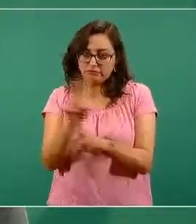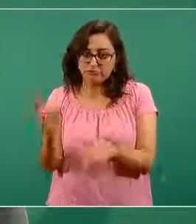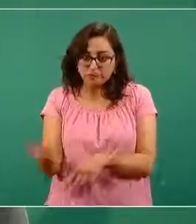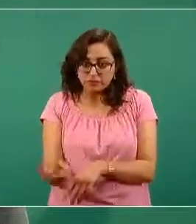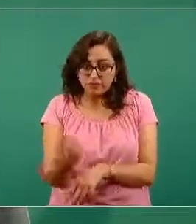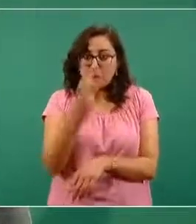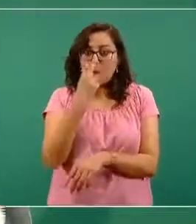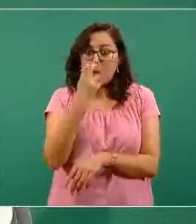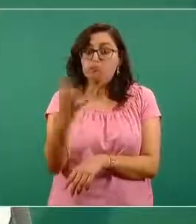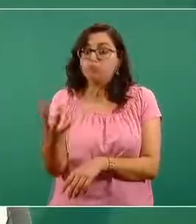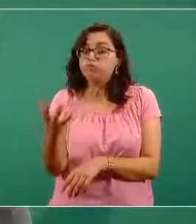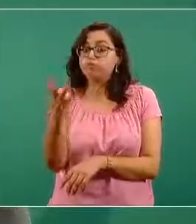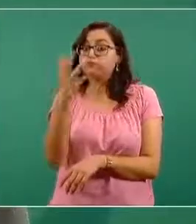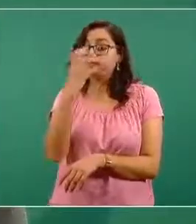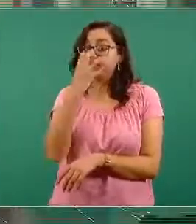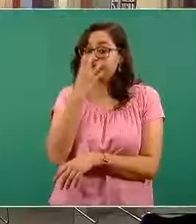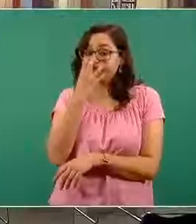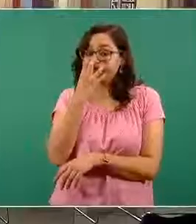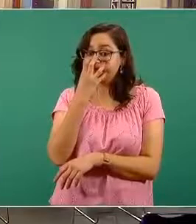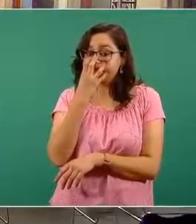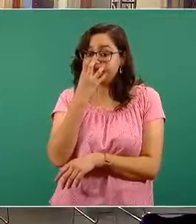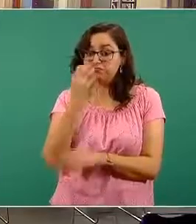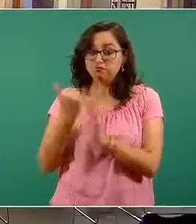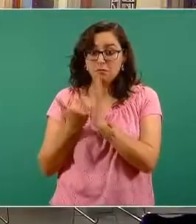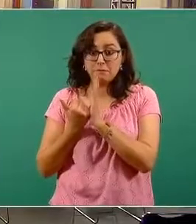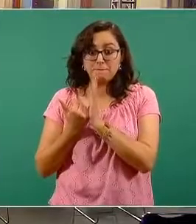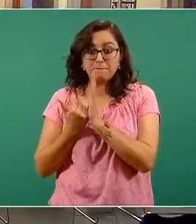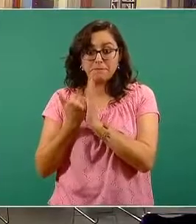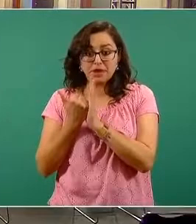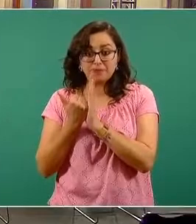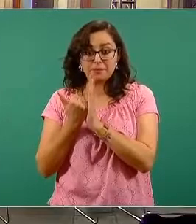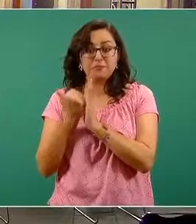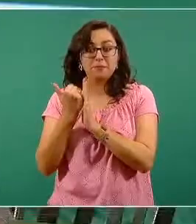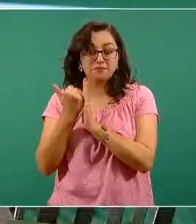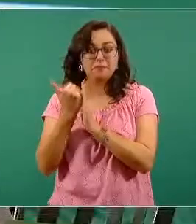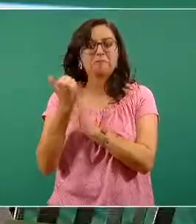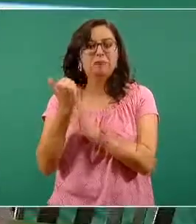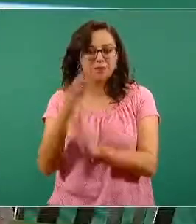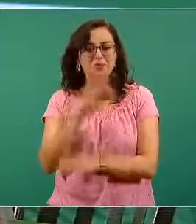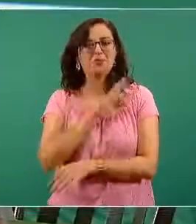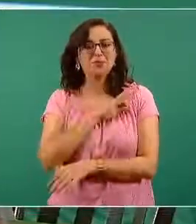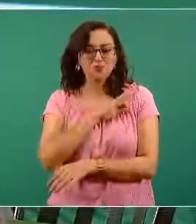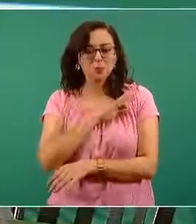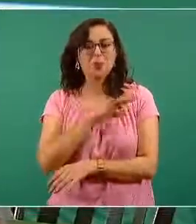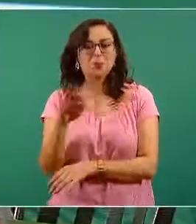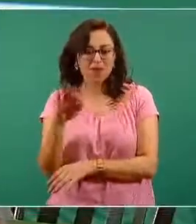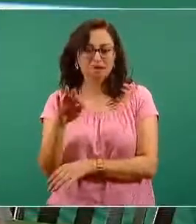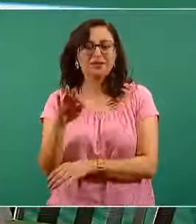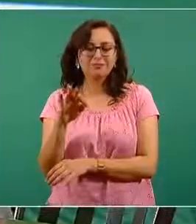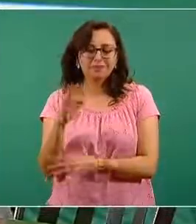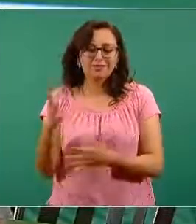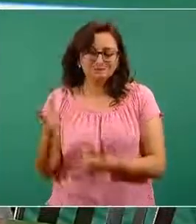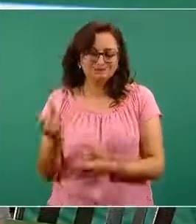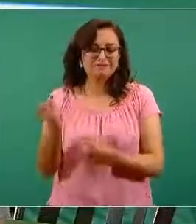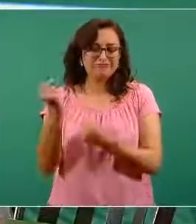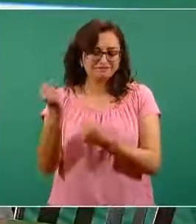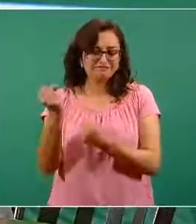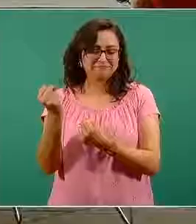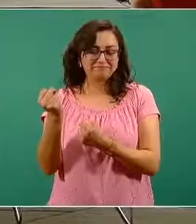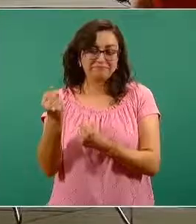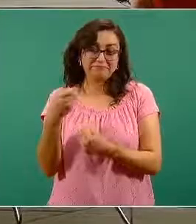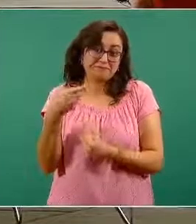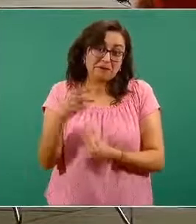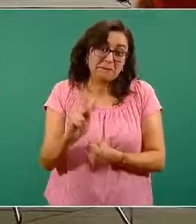oxigenación se incrementa sólo con ese oxígeno, entonces se puede dar un seguimiento así. Pero el chiste es